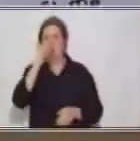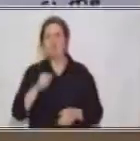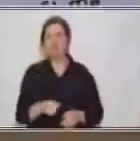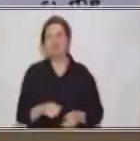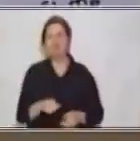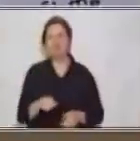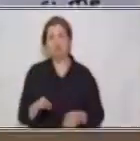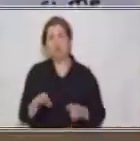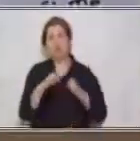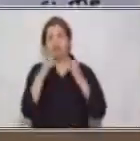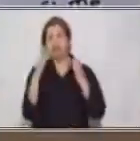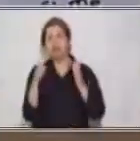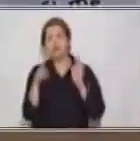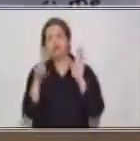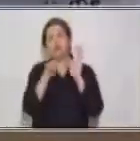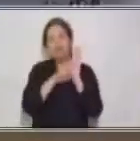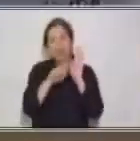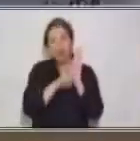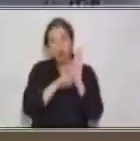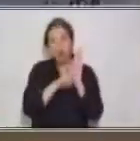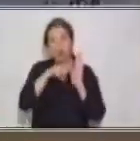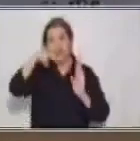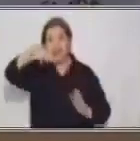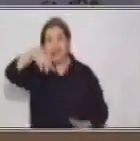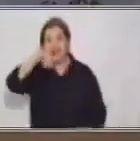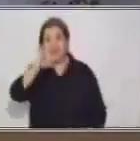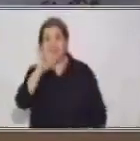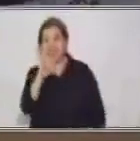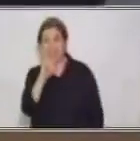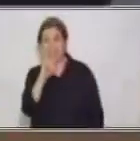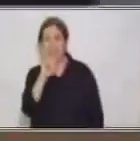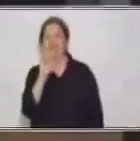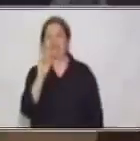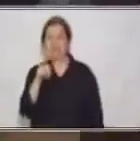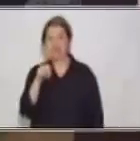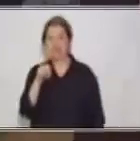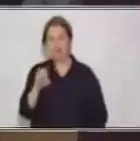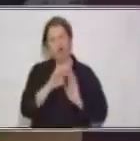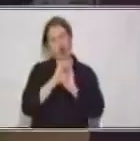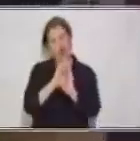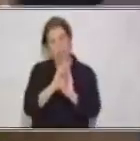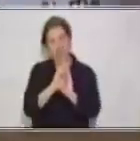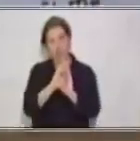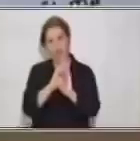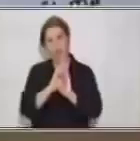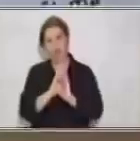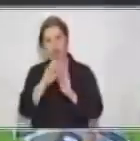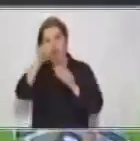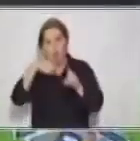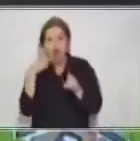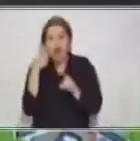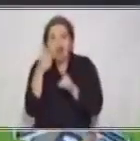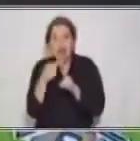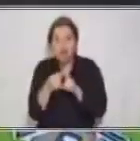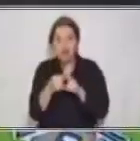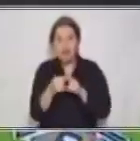Es una negación. Ni comes ni bebes. Por ejemplo, cuando